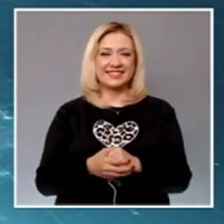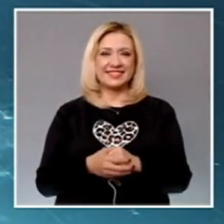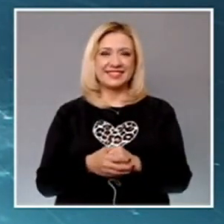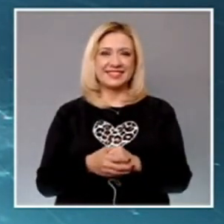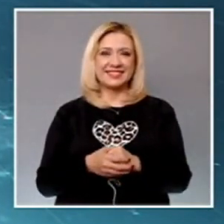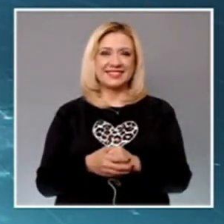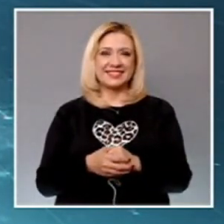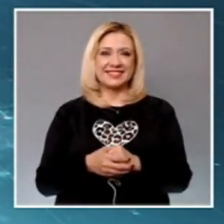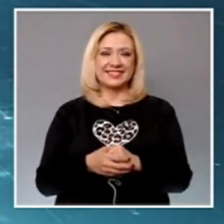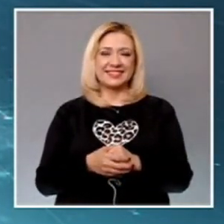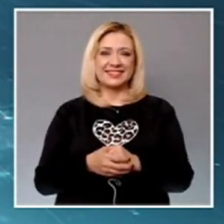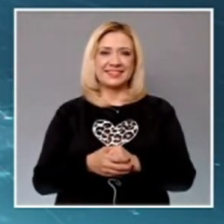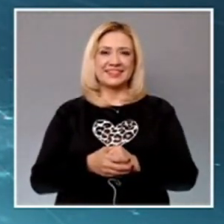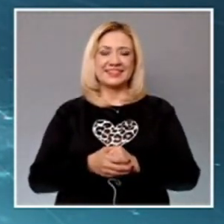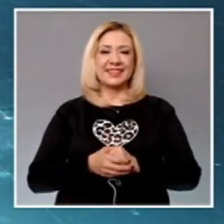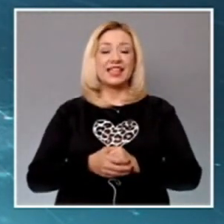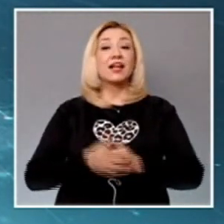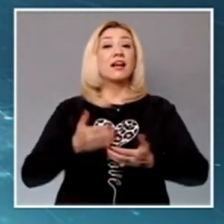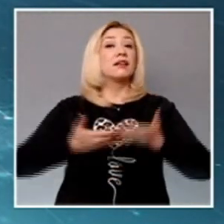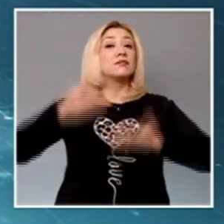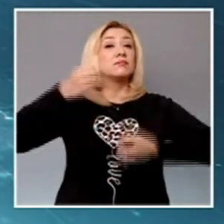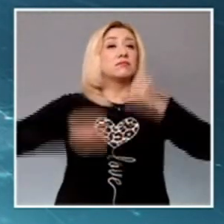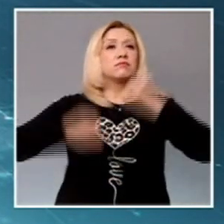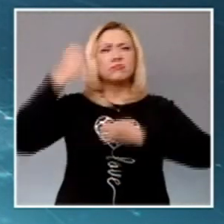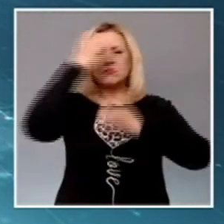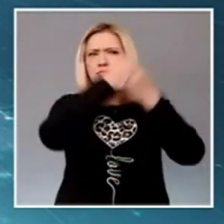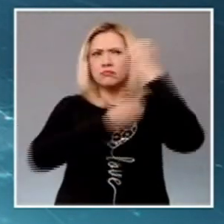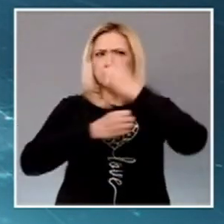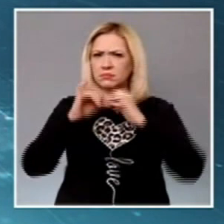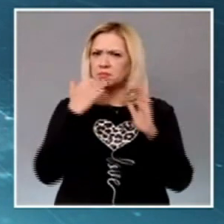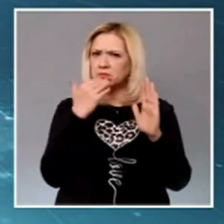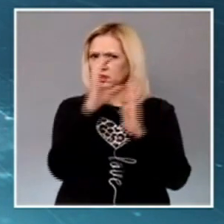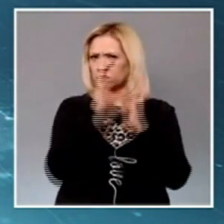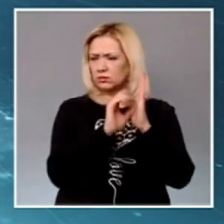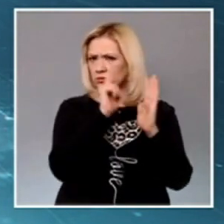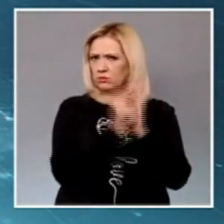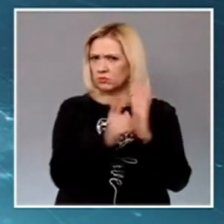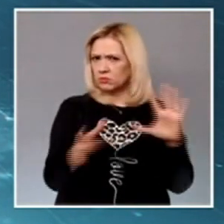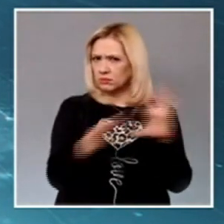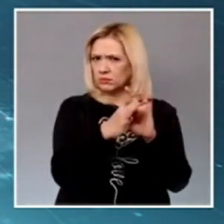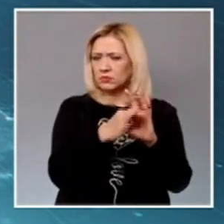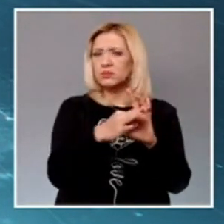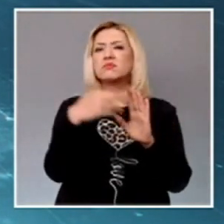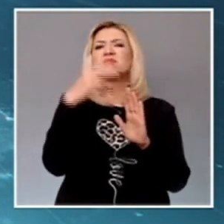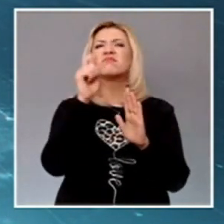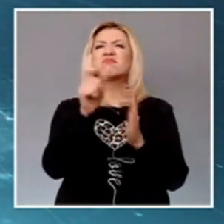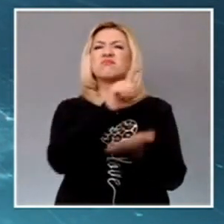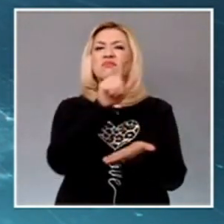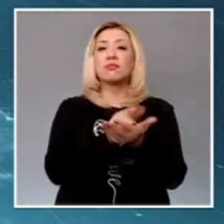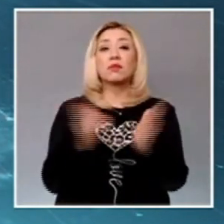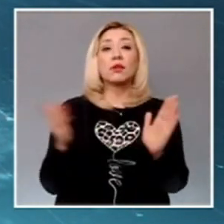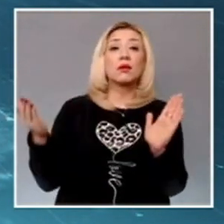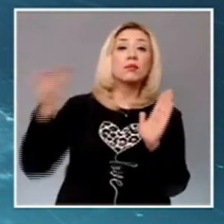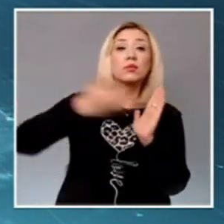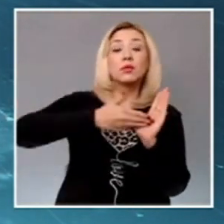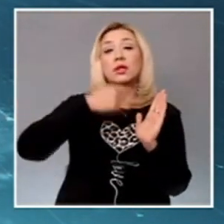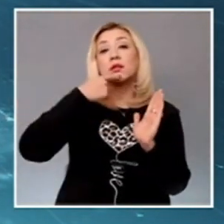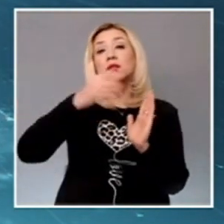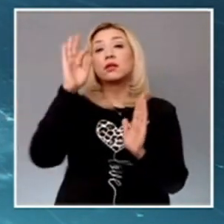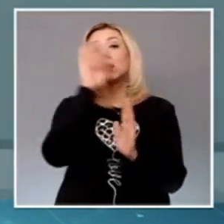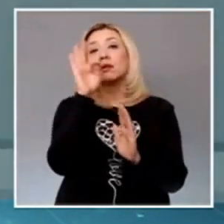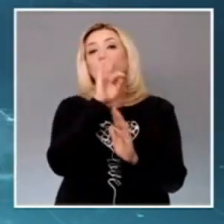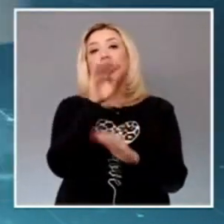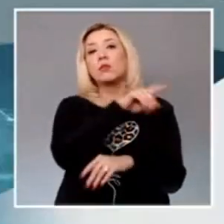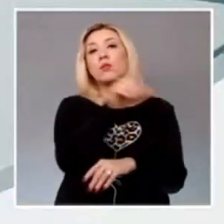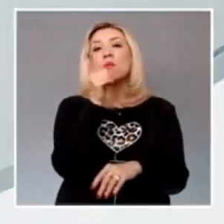La Corte revisó constitucionalidad de normas que imponían multas a quien injuriara a la autoridad en municipios de Oaxaca.